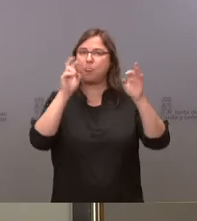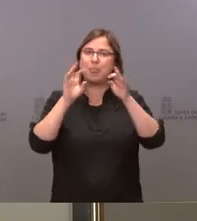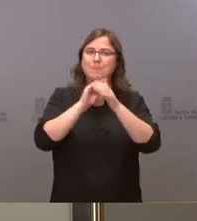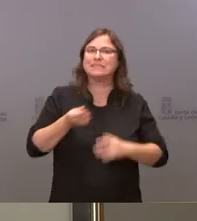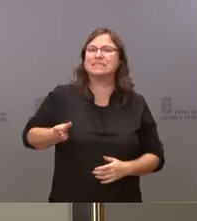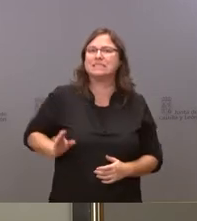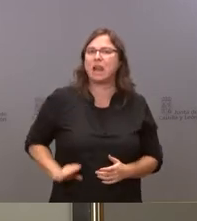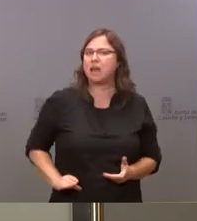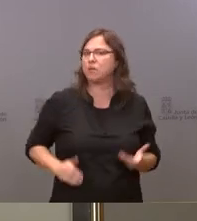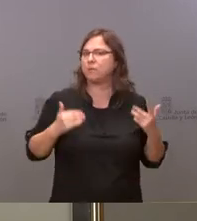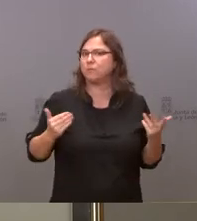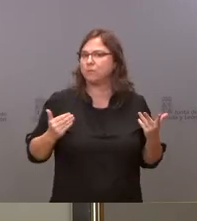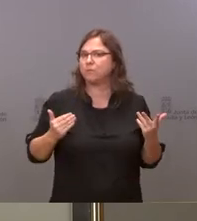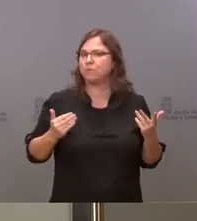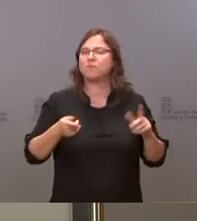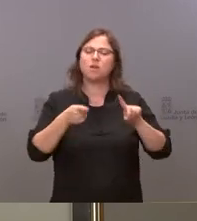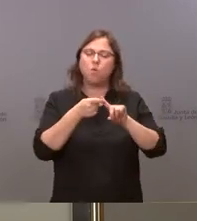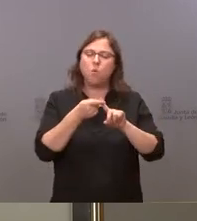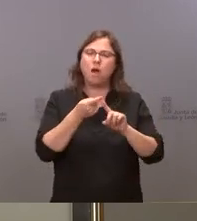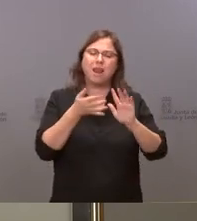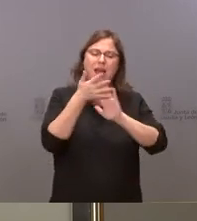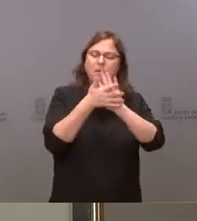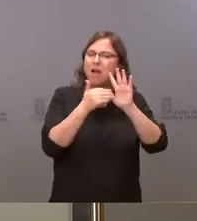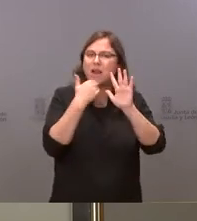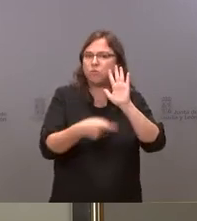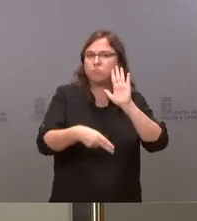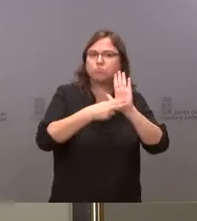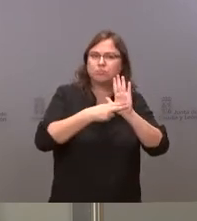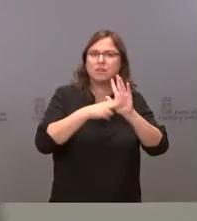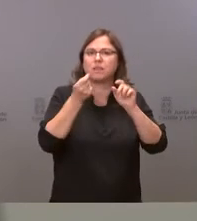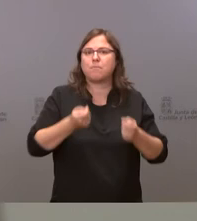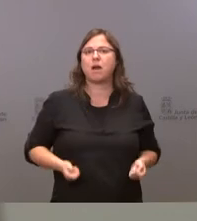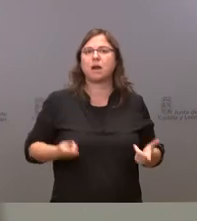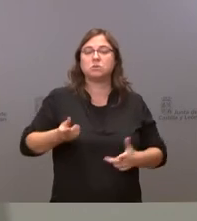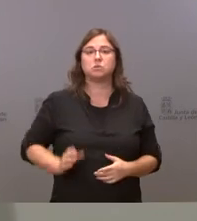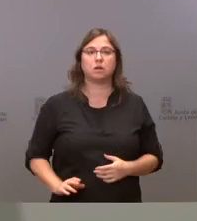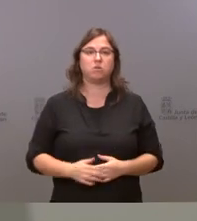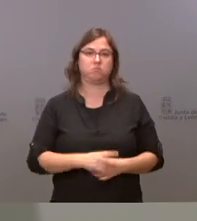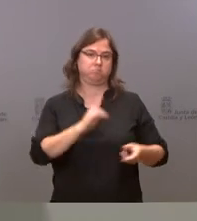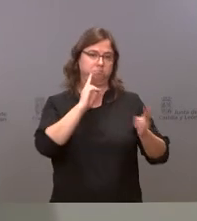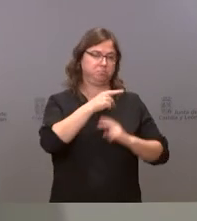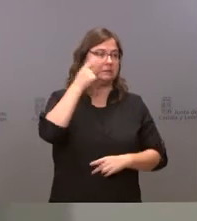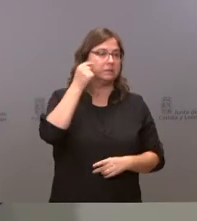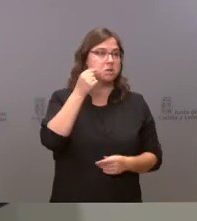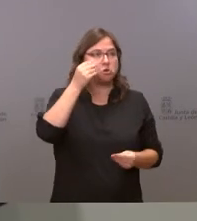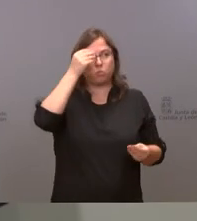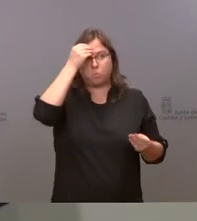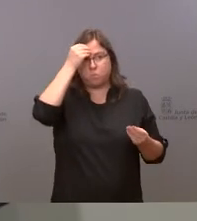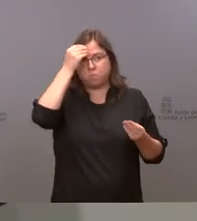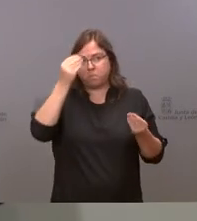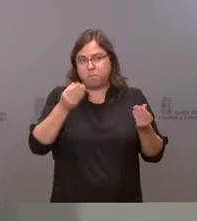o lo que se refiriese a los costes salariales supongo que supongo que nadie pretenderá